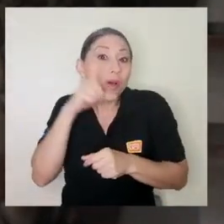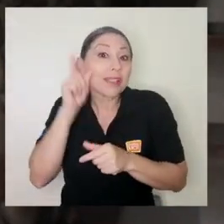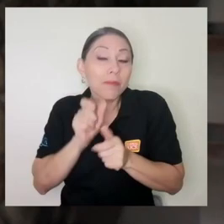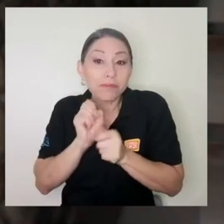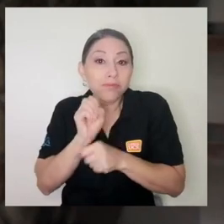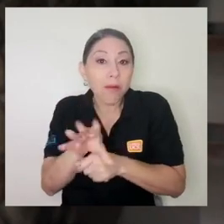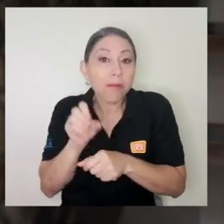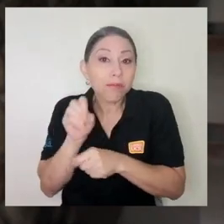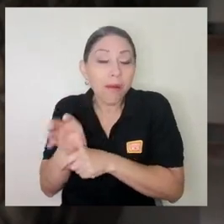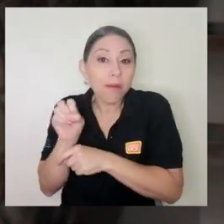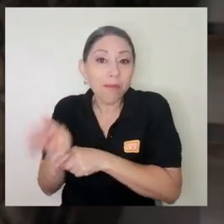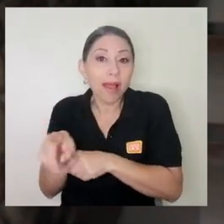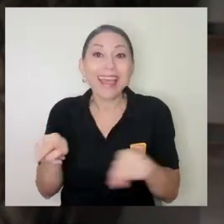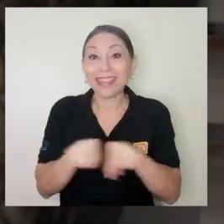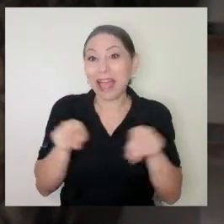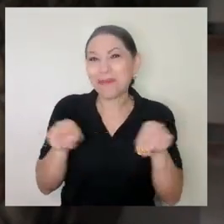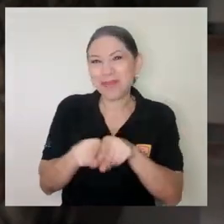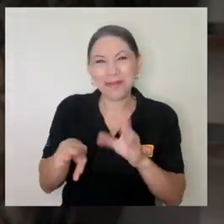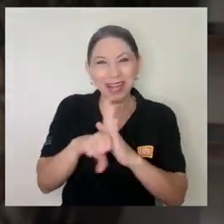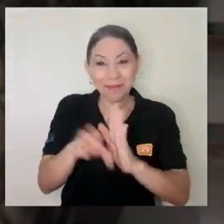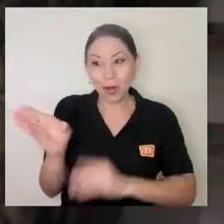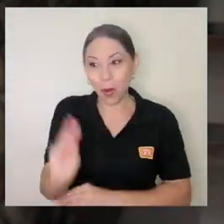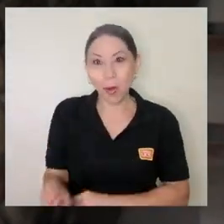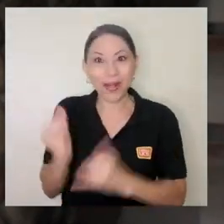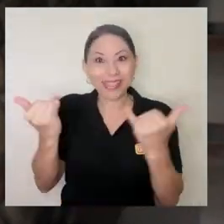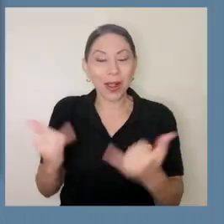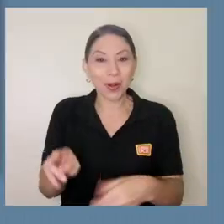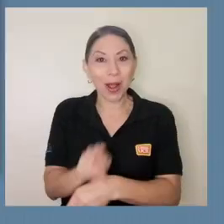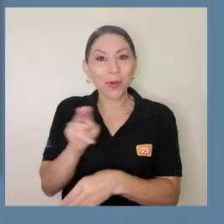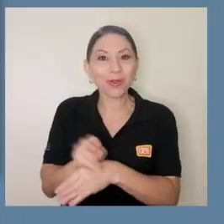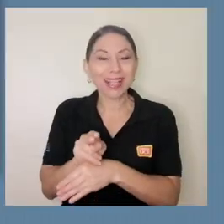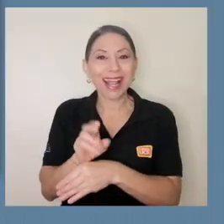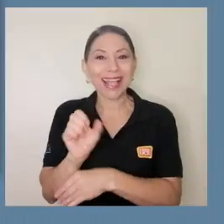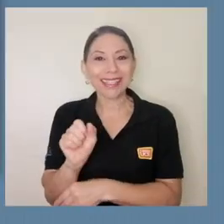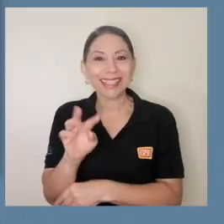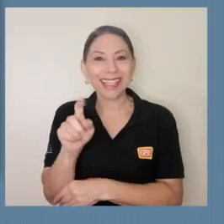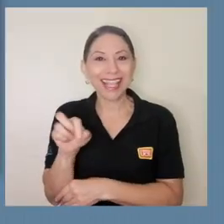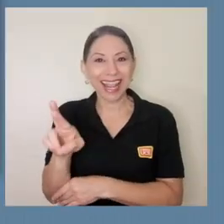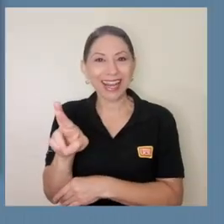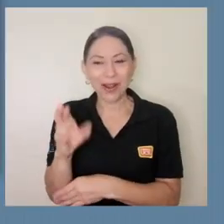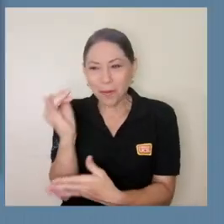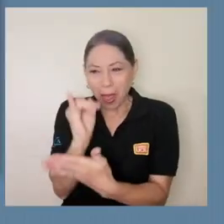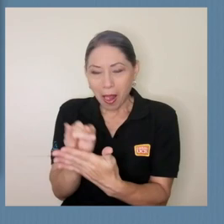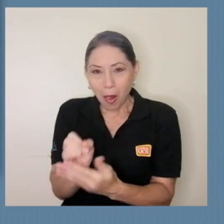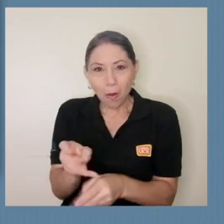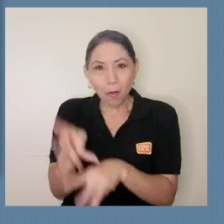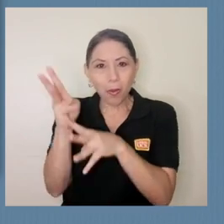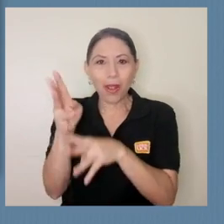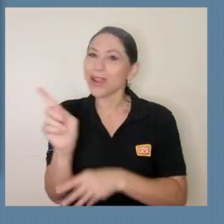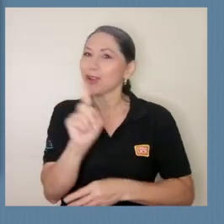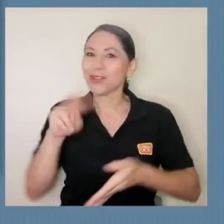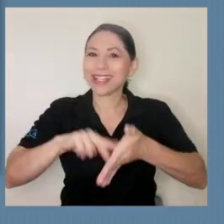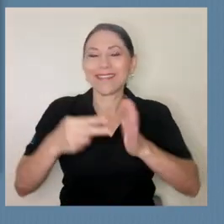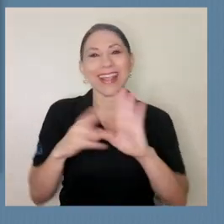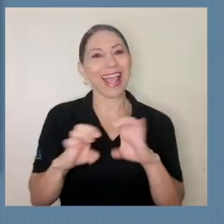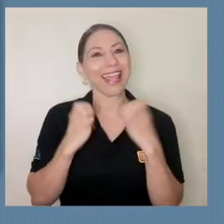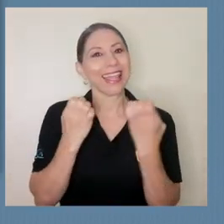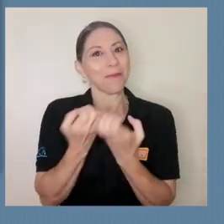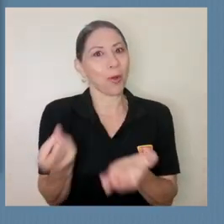digamos que es la tendencia de los adolescentes y los jóvenes no es que tenemos un equipo contratado generando